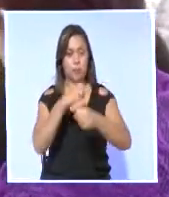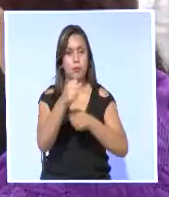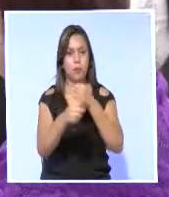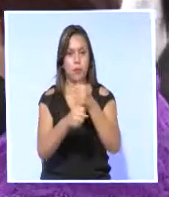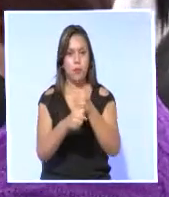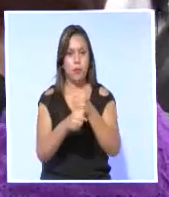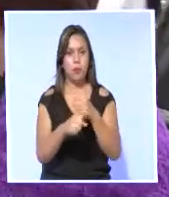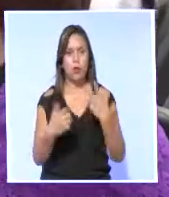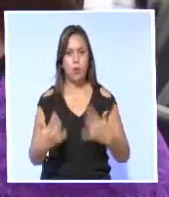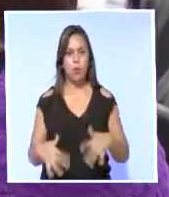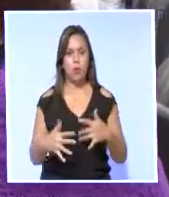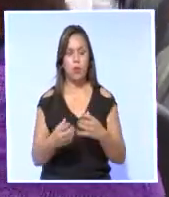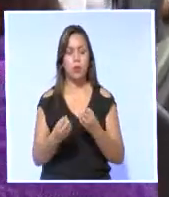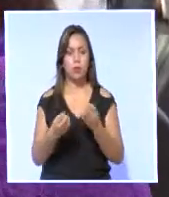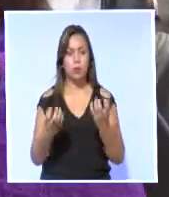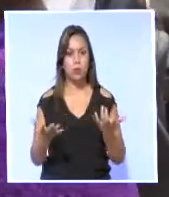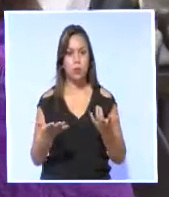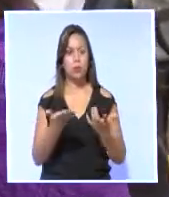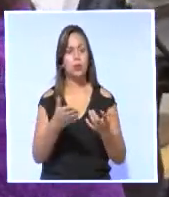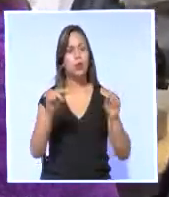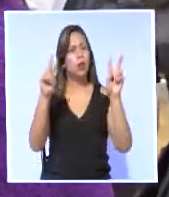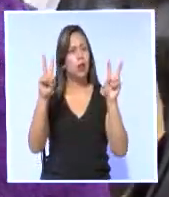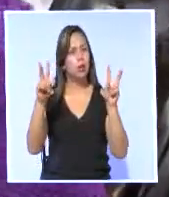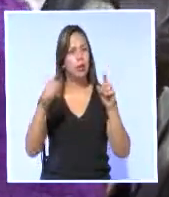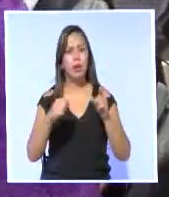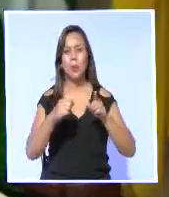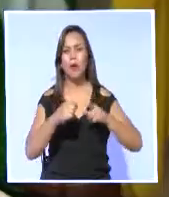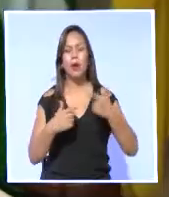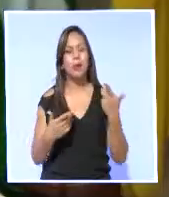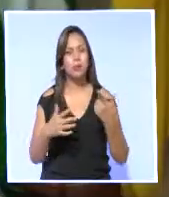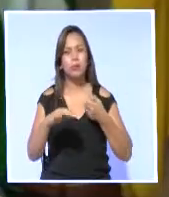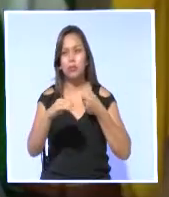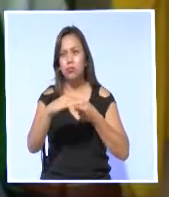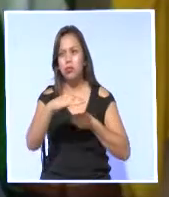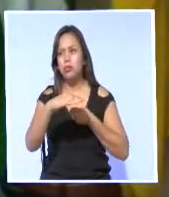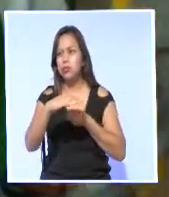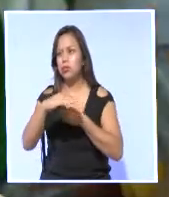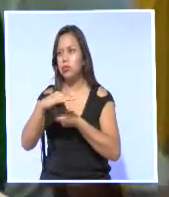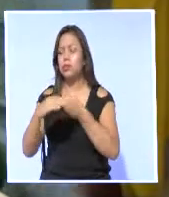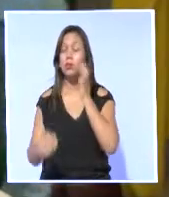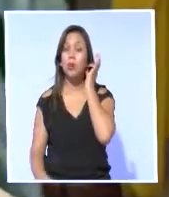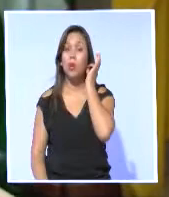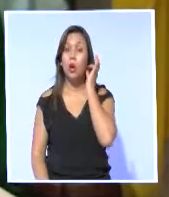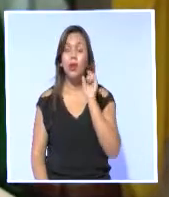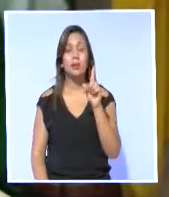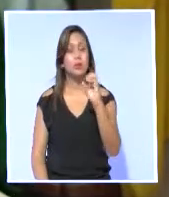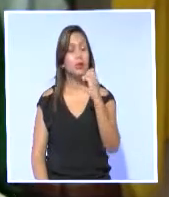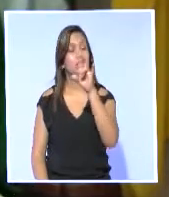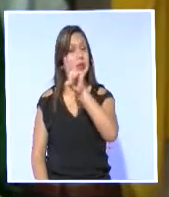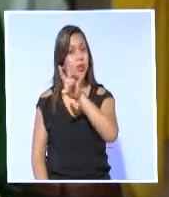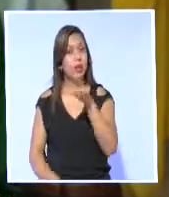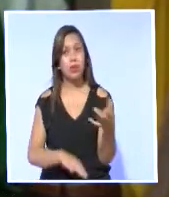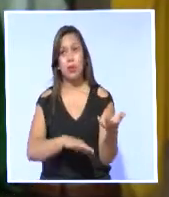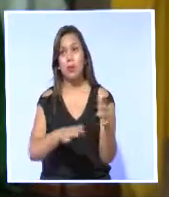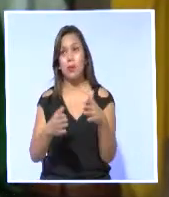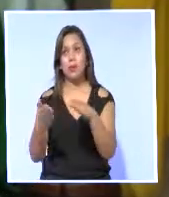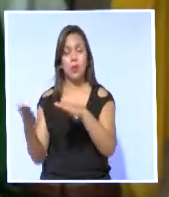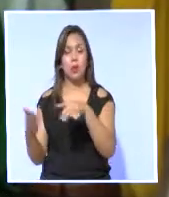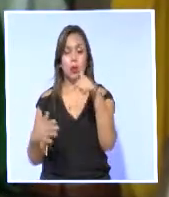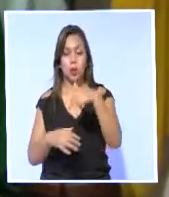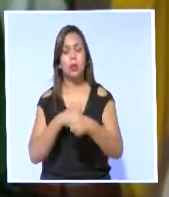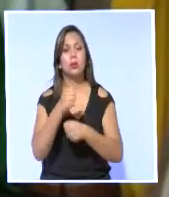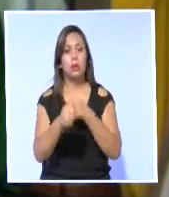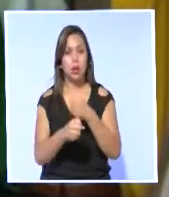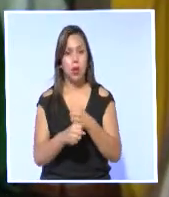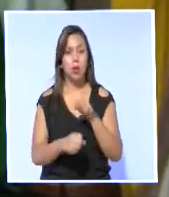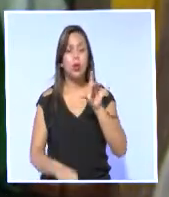se evidenció una alza en las cifras sobre delitos de femicidios. Son 107 casos de femicidio reportados en lo que va del año,